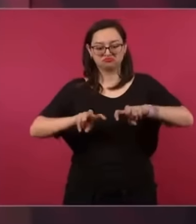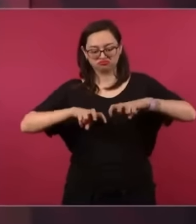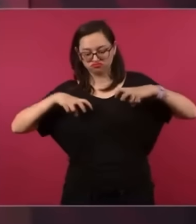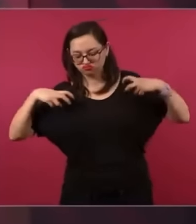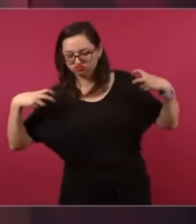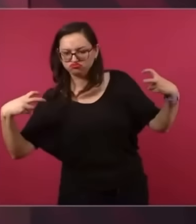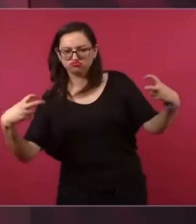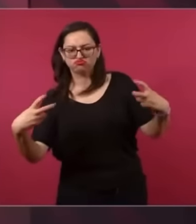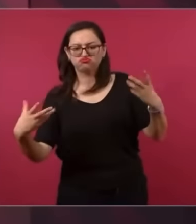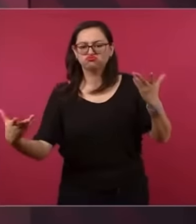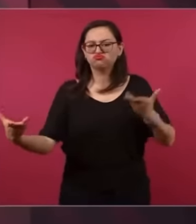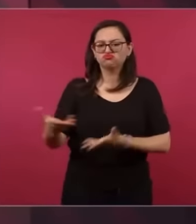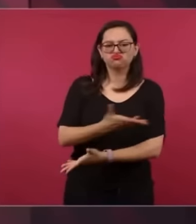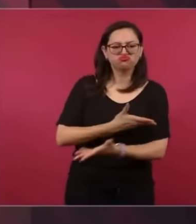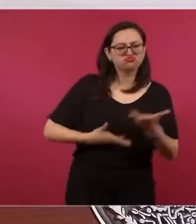reflexión,